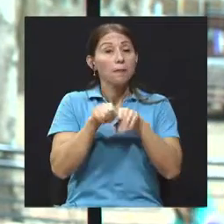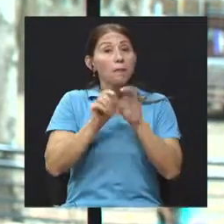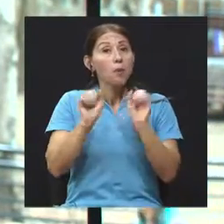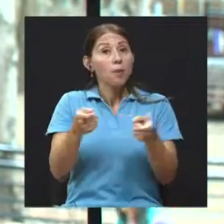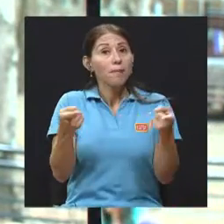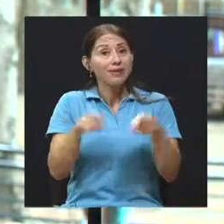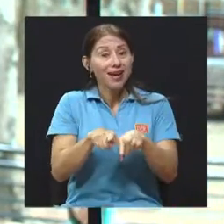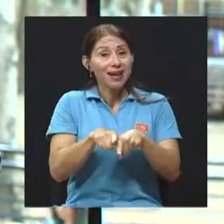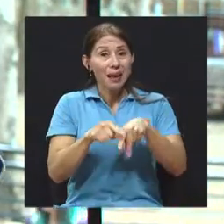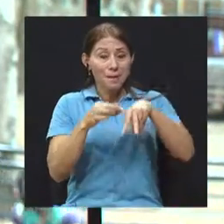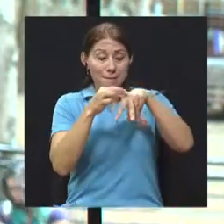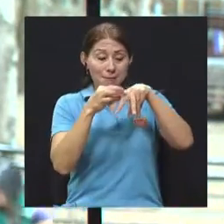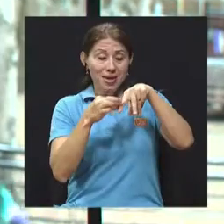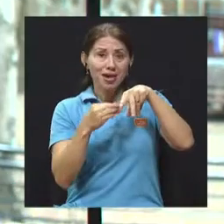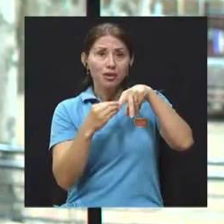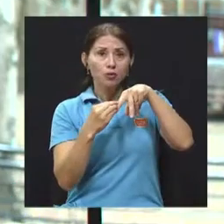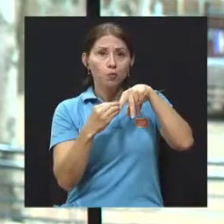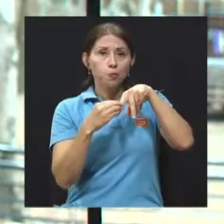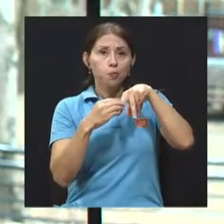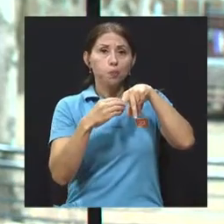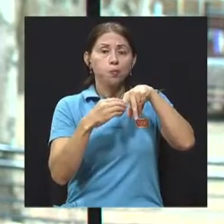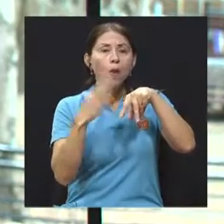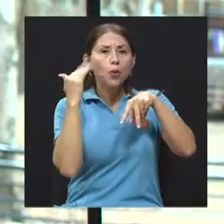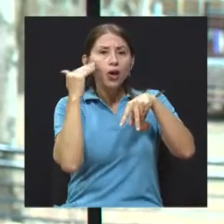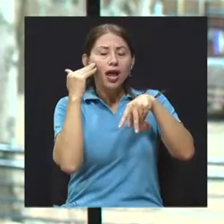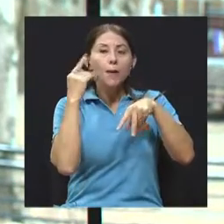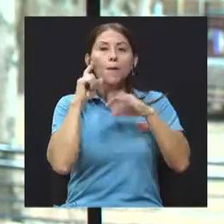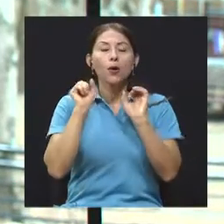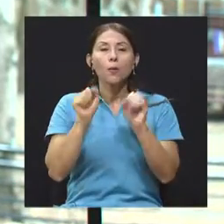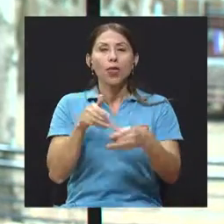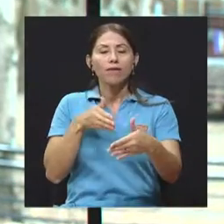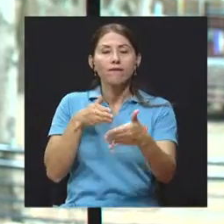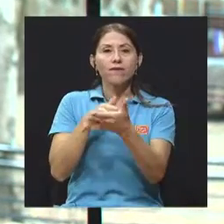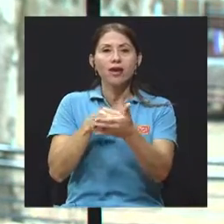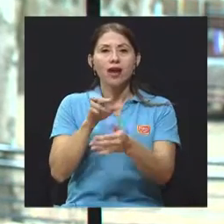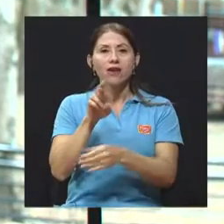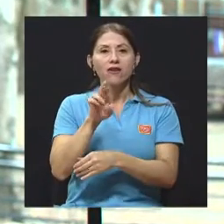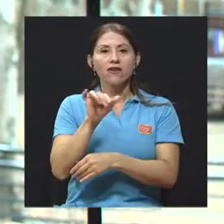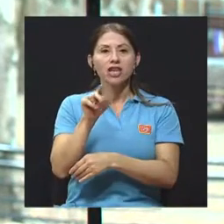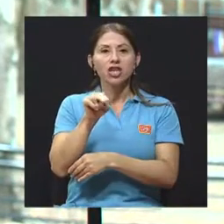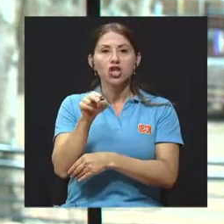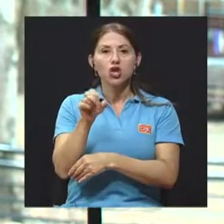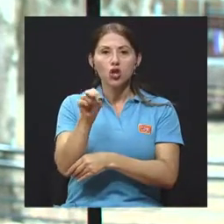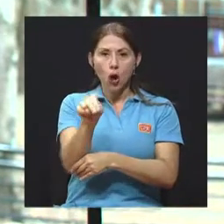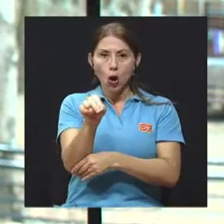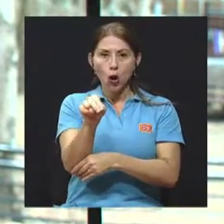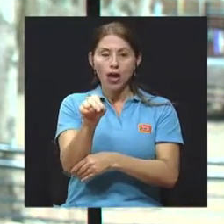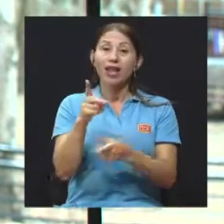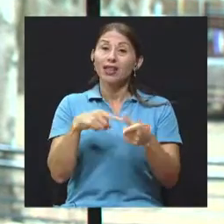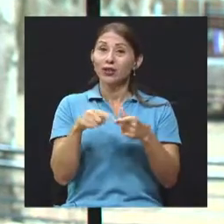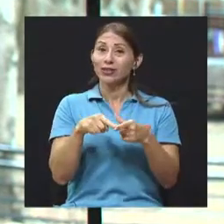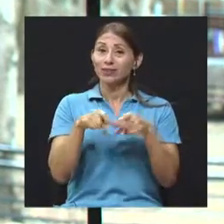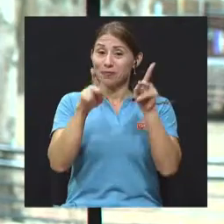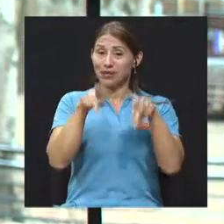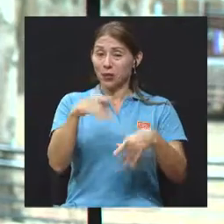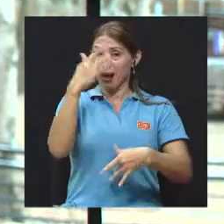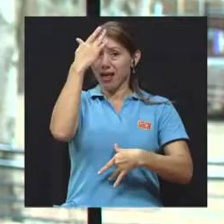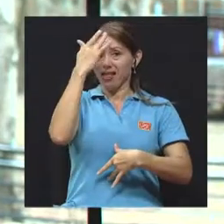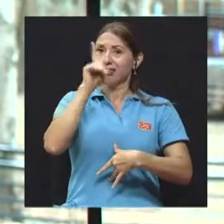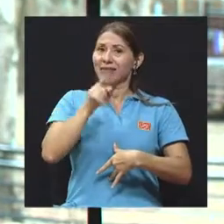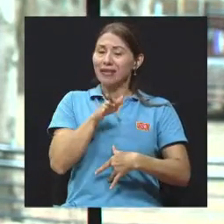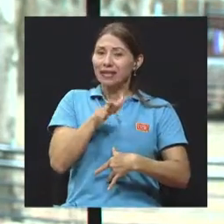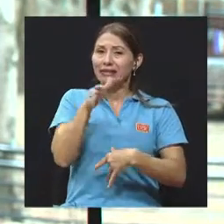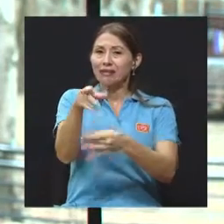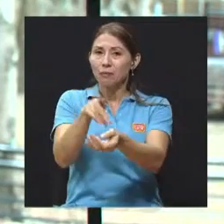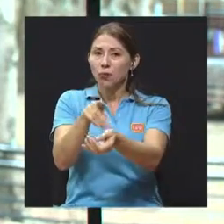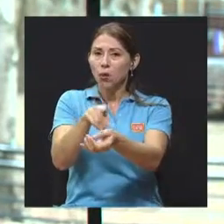y esto podría ser porque la enfermedad está empezando a afectar el riñón. Entonces, en realidad, cuando un paciente consulta, queda a ver quién es el paciente,